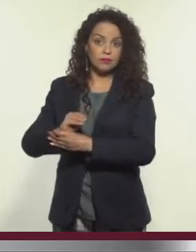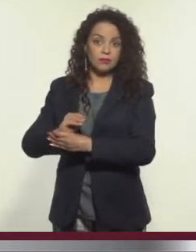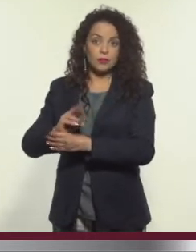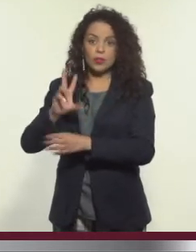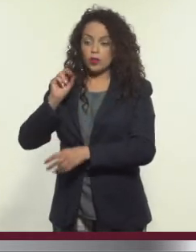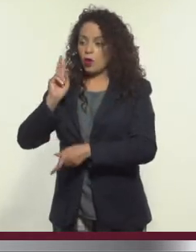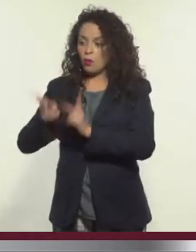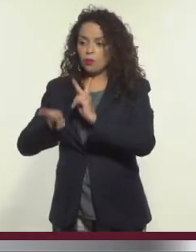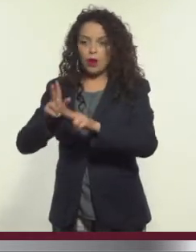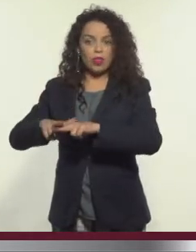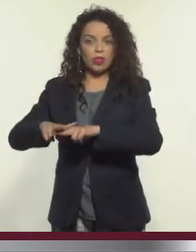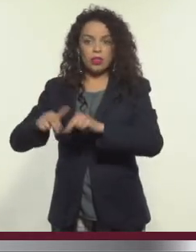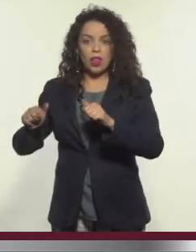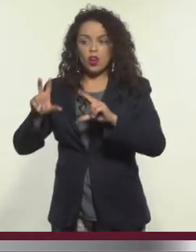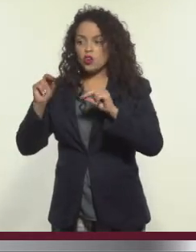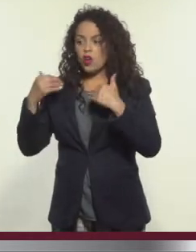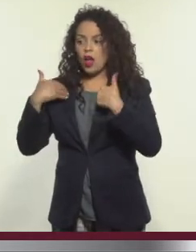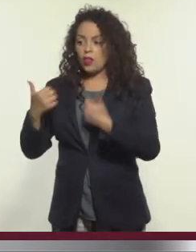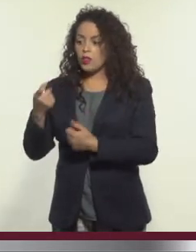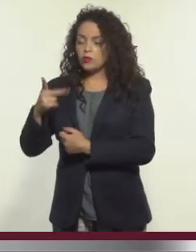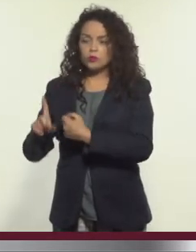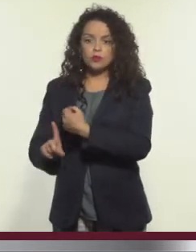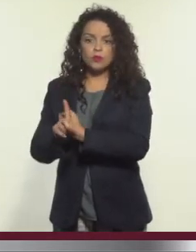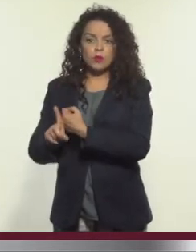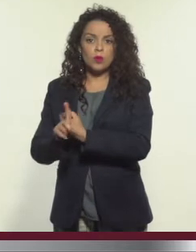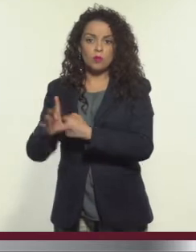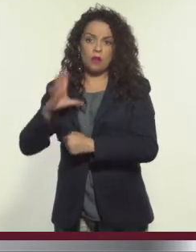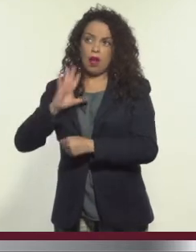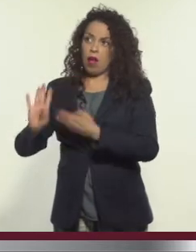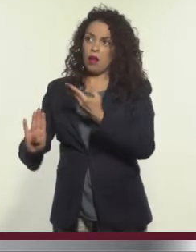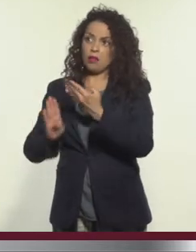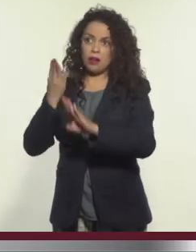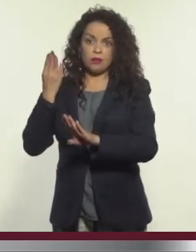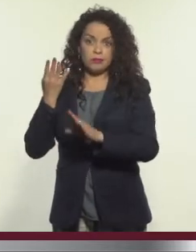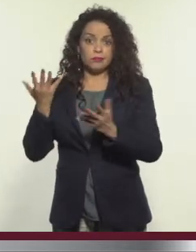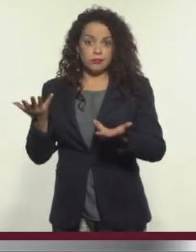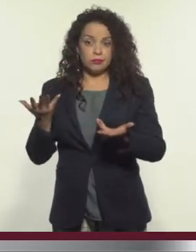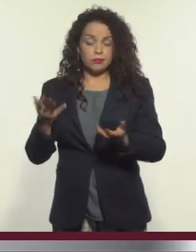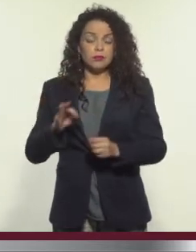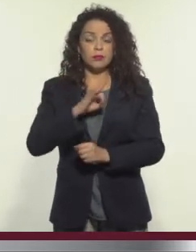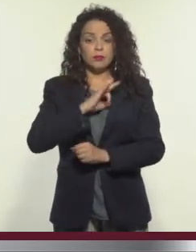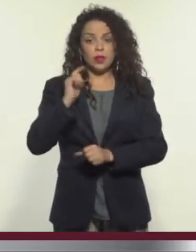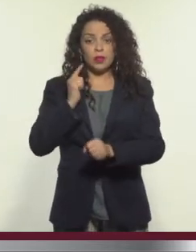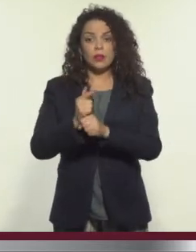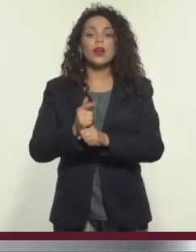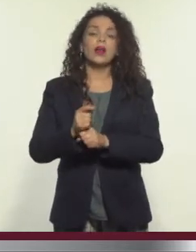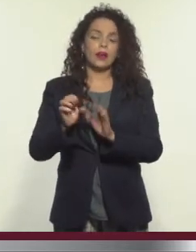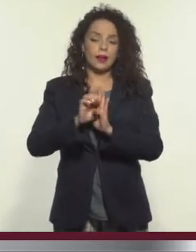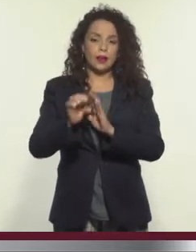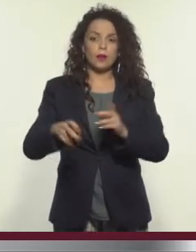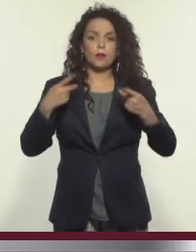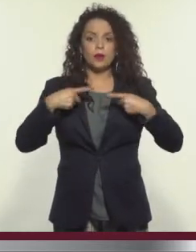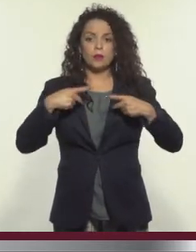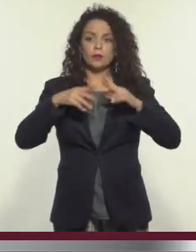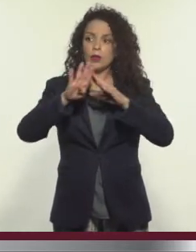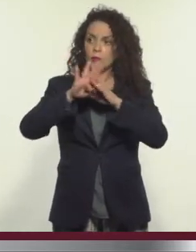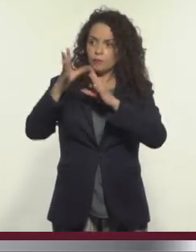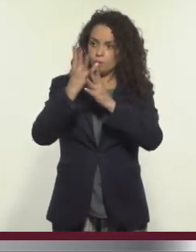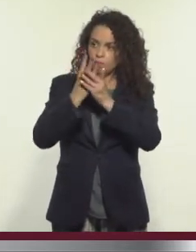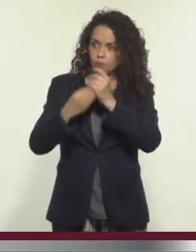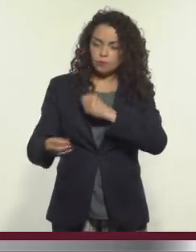conversaciones ni el entendimiento de los problemas que tenemos en el mundo. Podemos encontrar a personas migrantes,